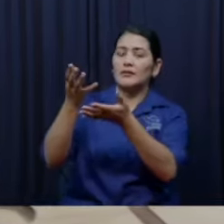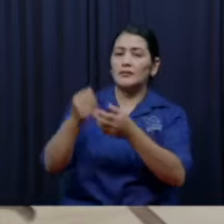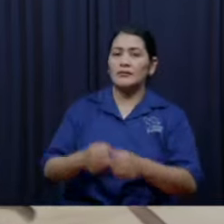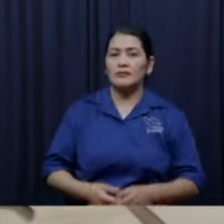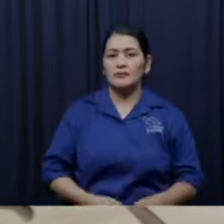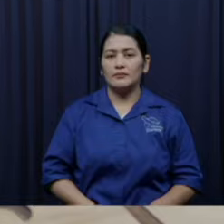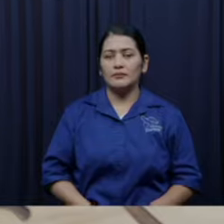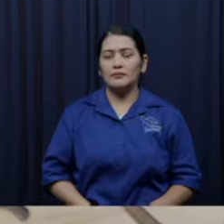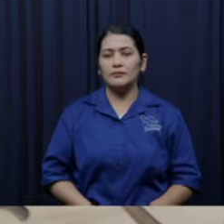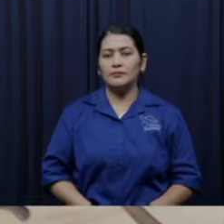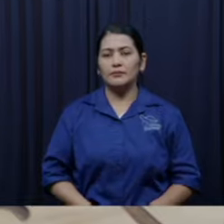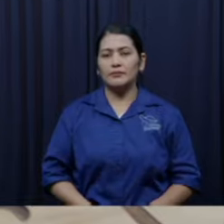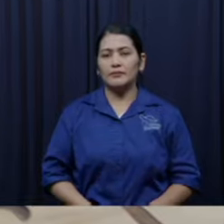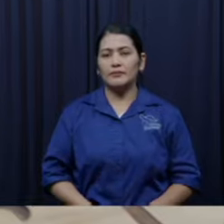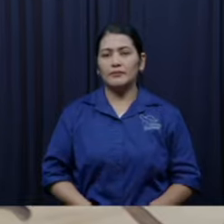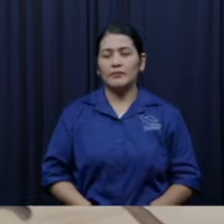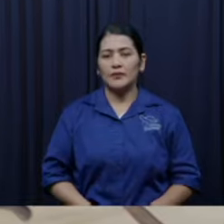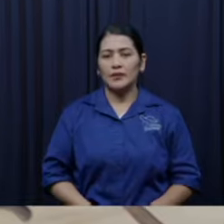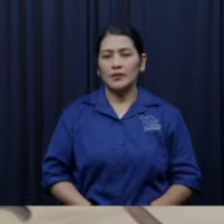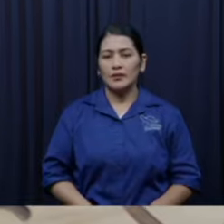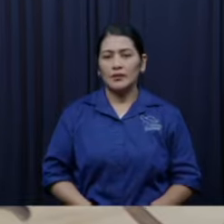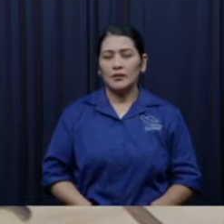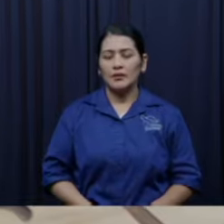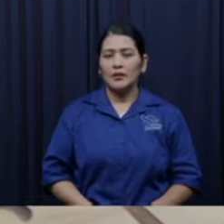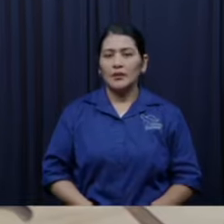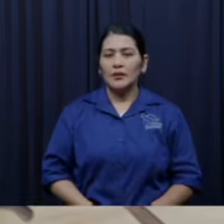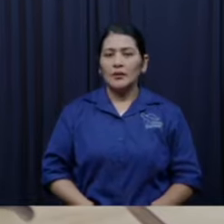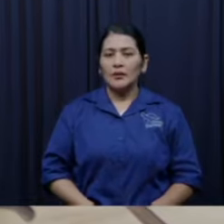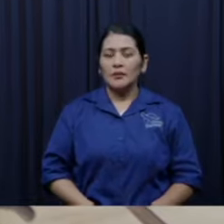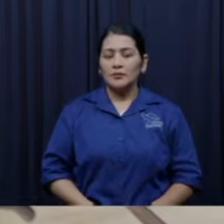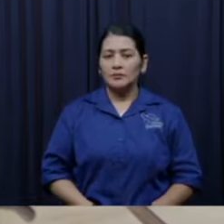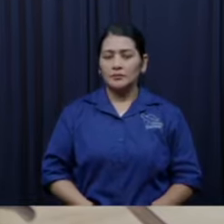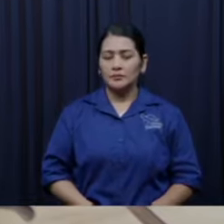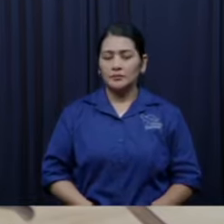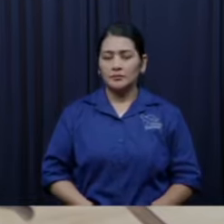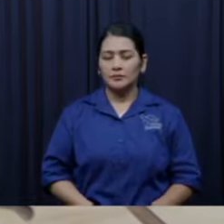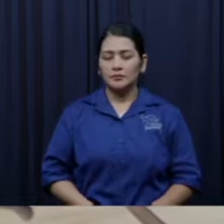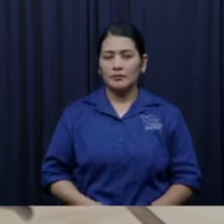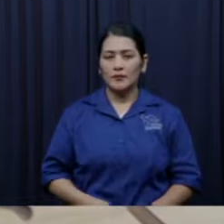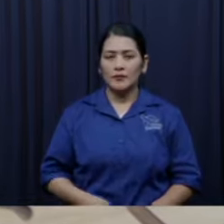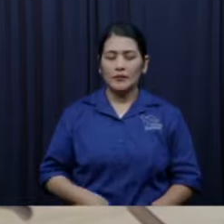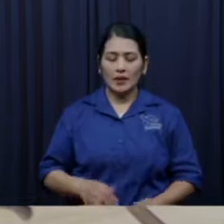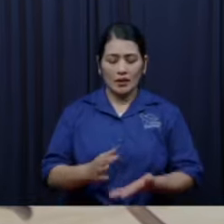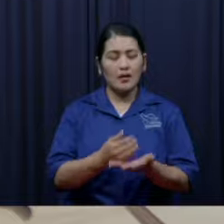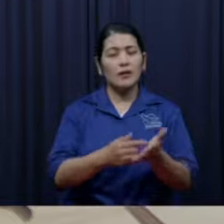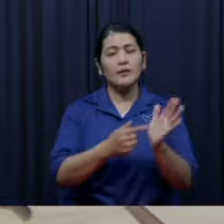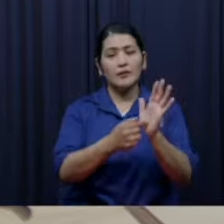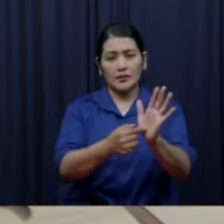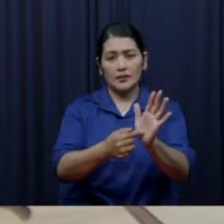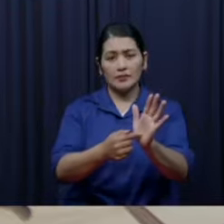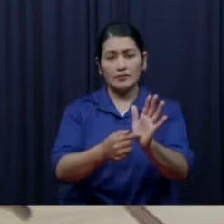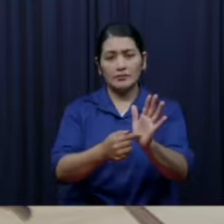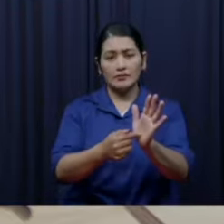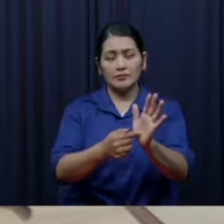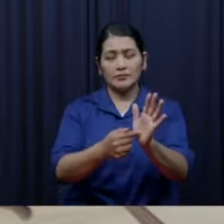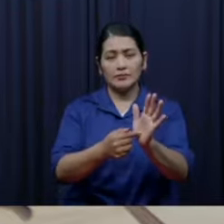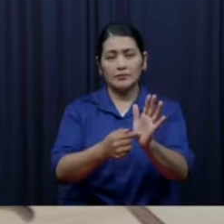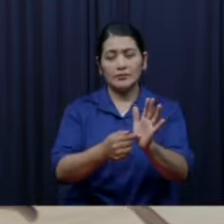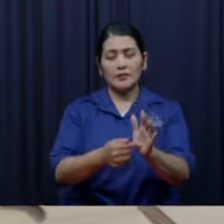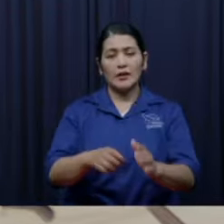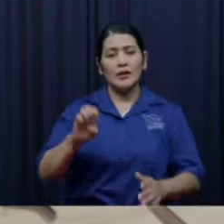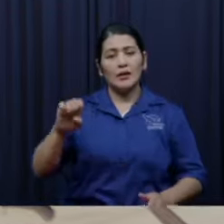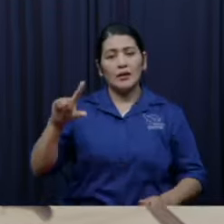que hizo Elías Elías dijo dame a mí y nunca te va a faltar o sea una enseñanza entonces se fue